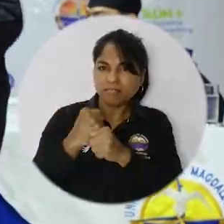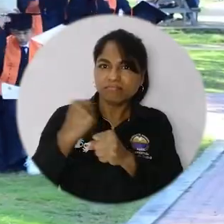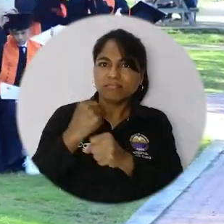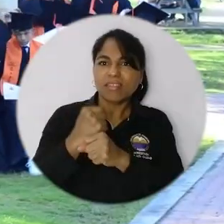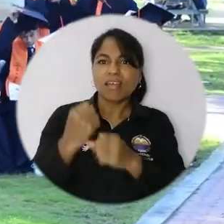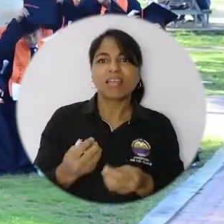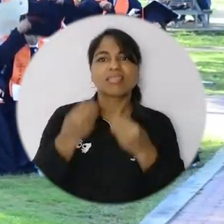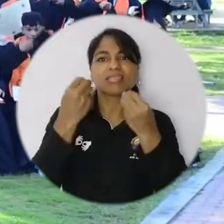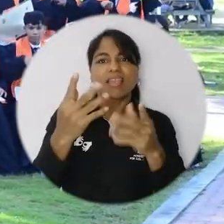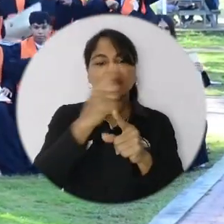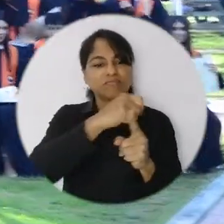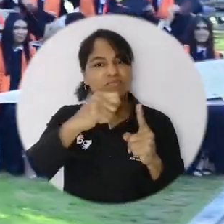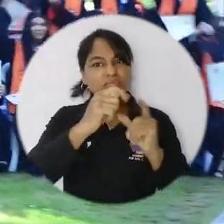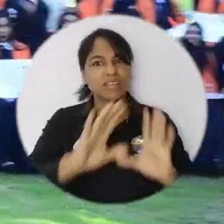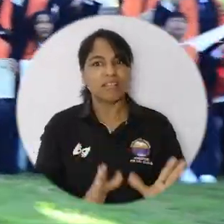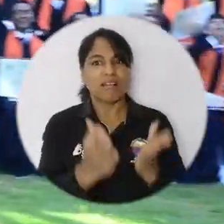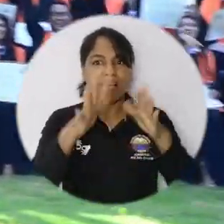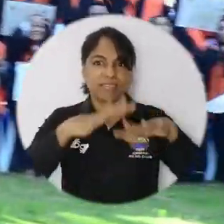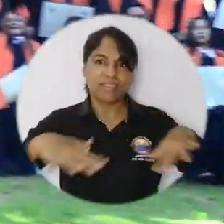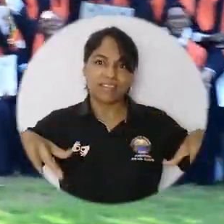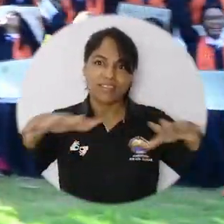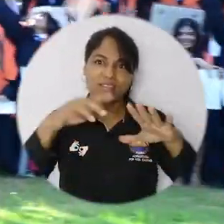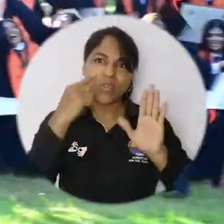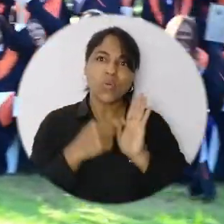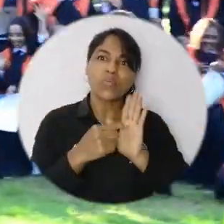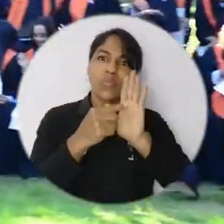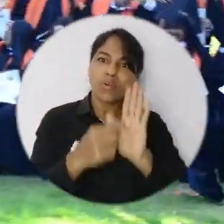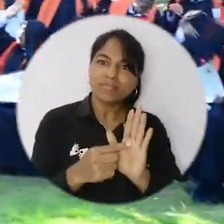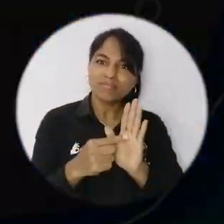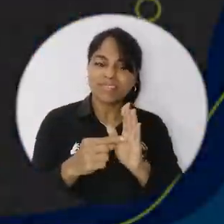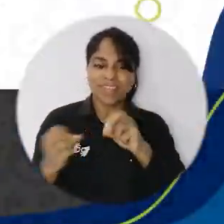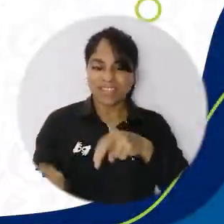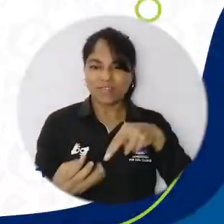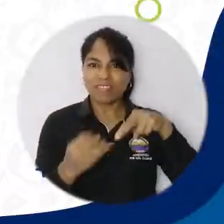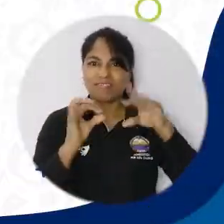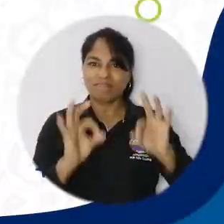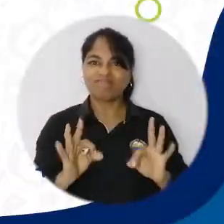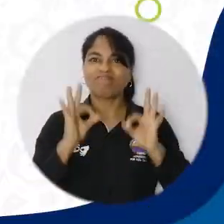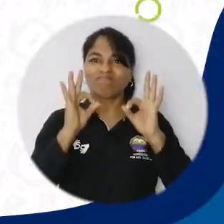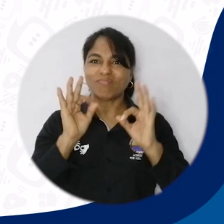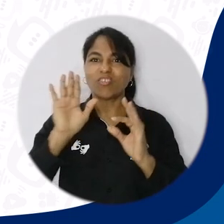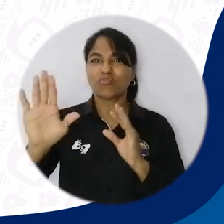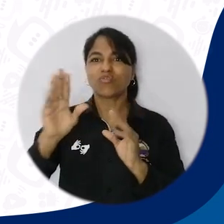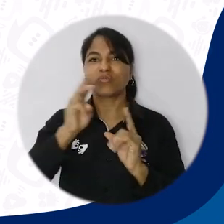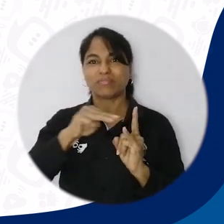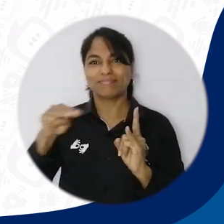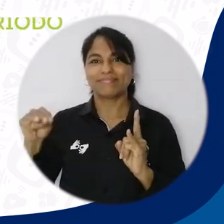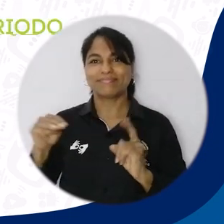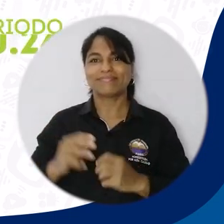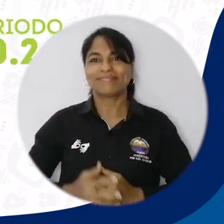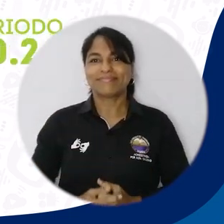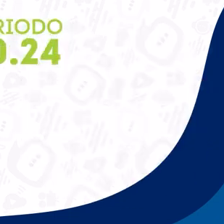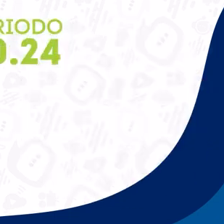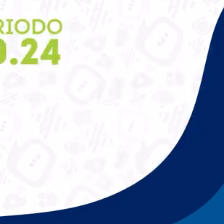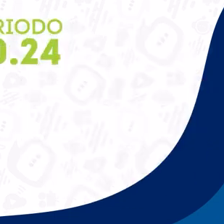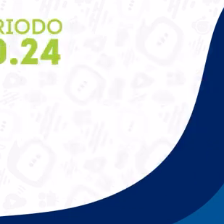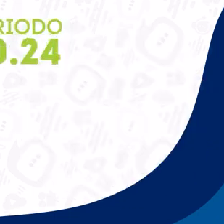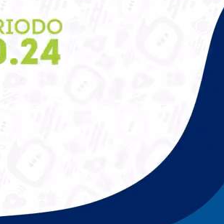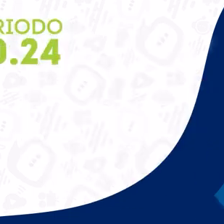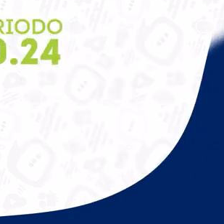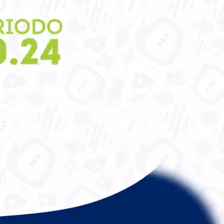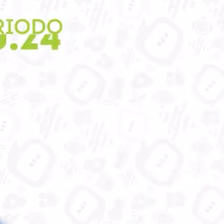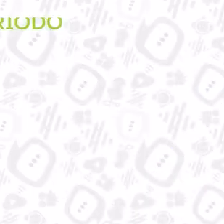generar valor social en el territorio y demostrarán la educación de alta calidad propia de la universidad. Universidad del Magdalena,